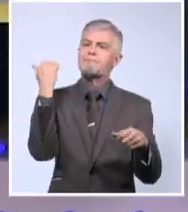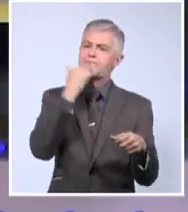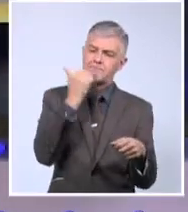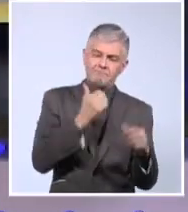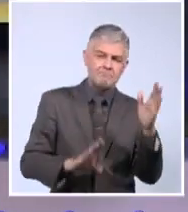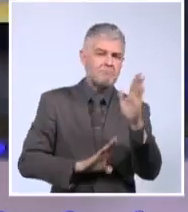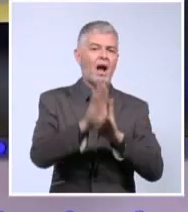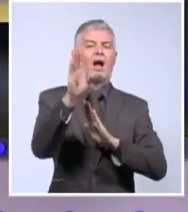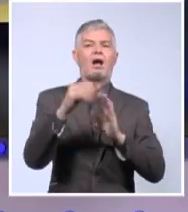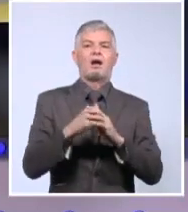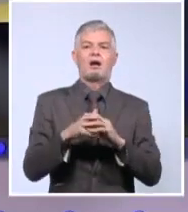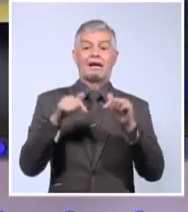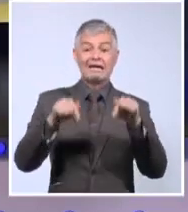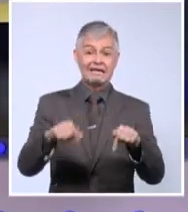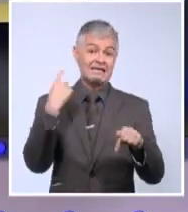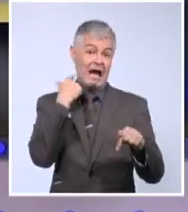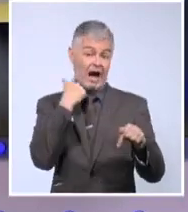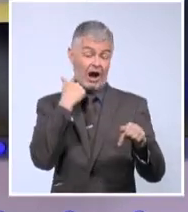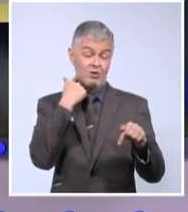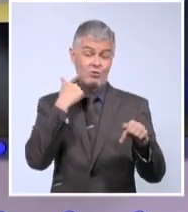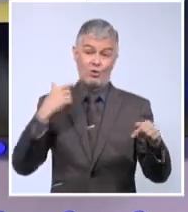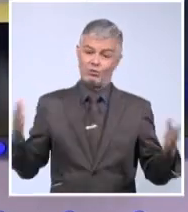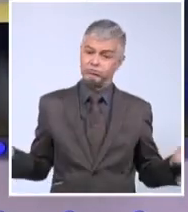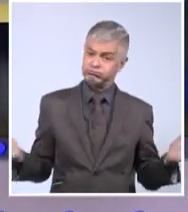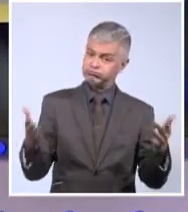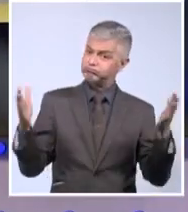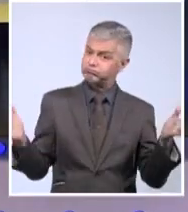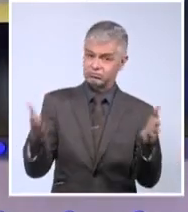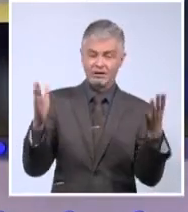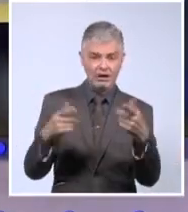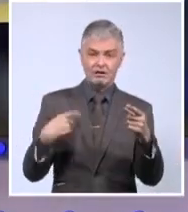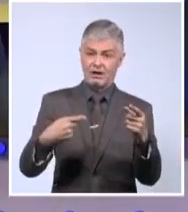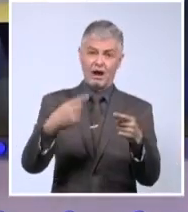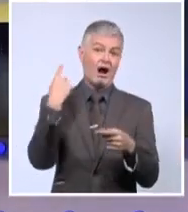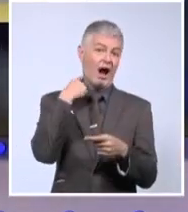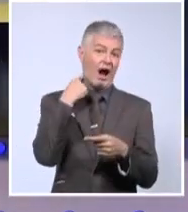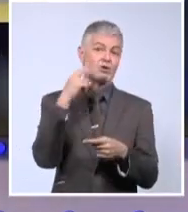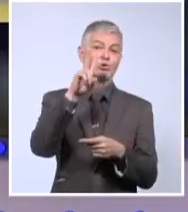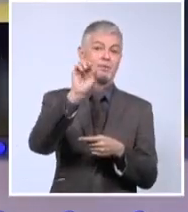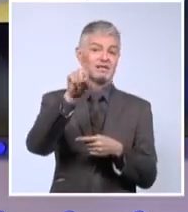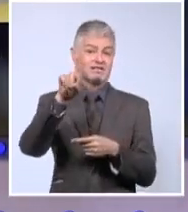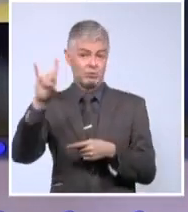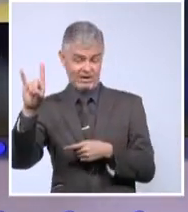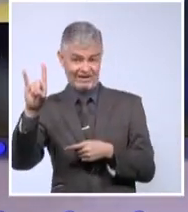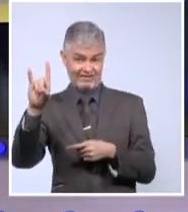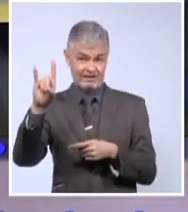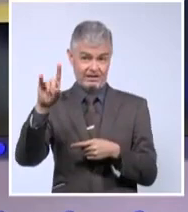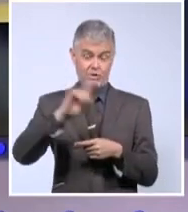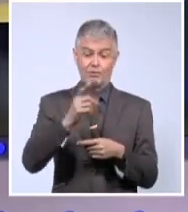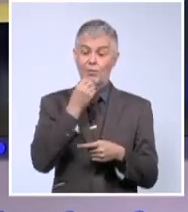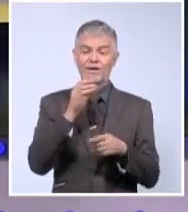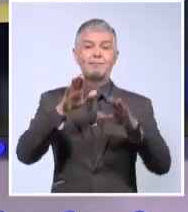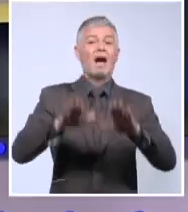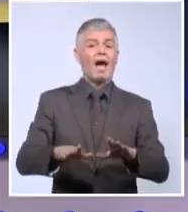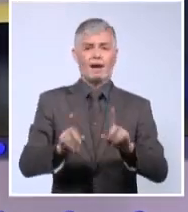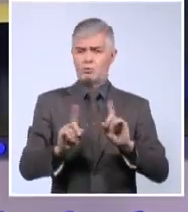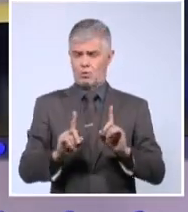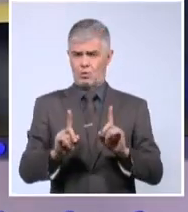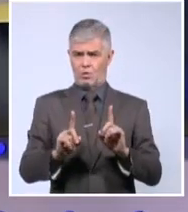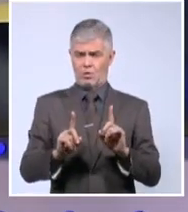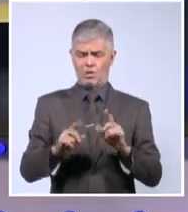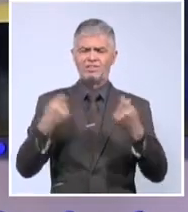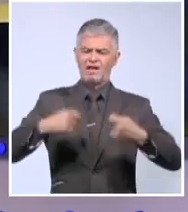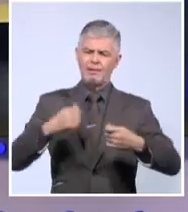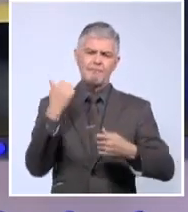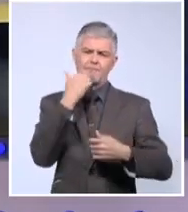Año de movilización constante, el 19, para hablar del 20. No podemos parar este año. Tenemos que ir más